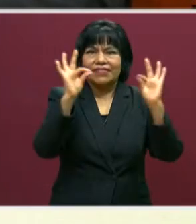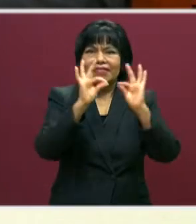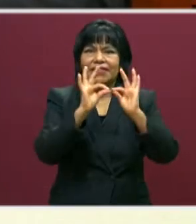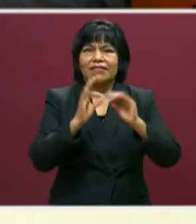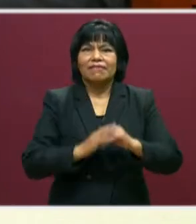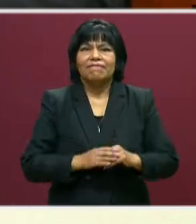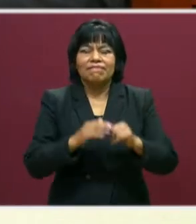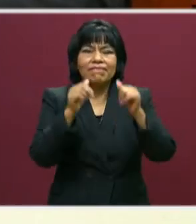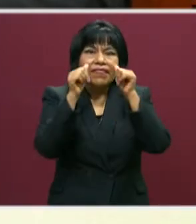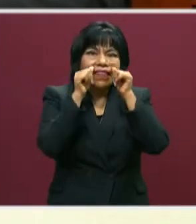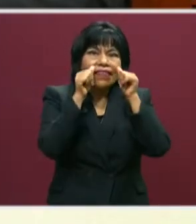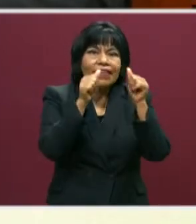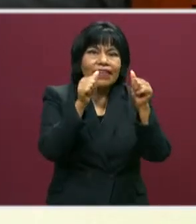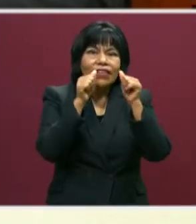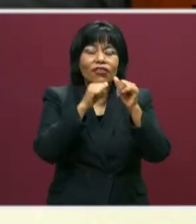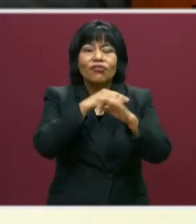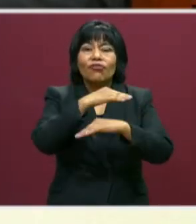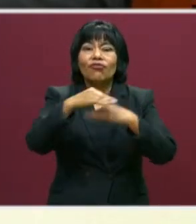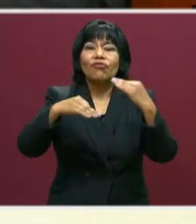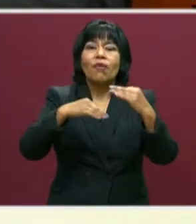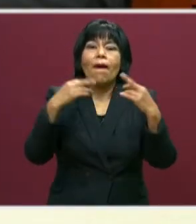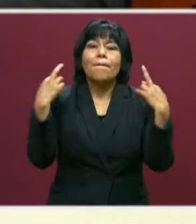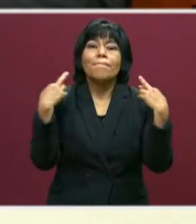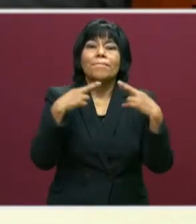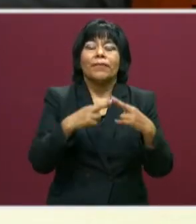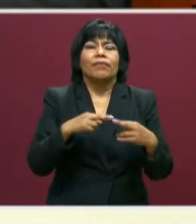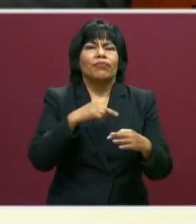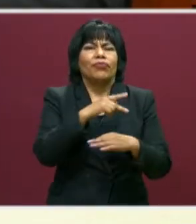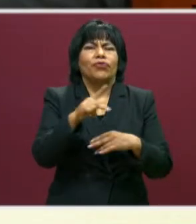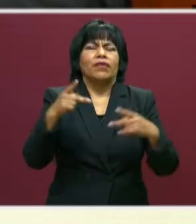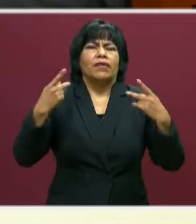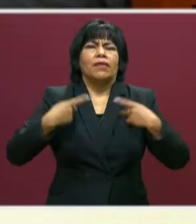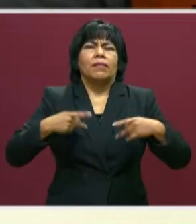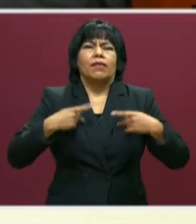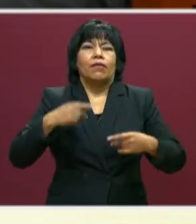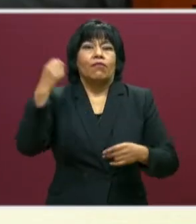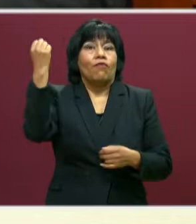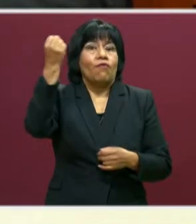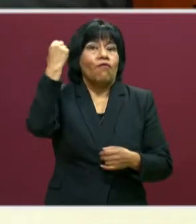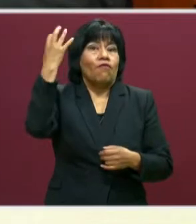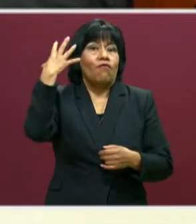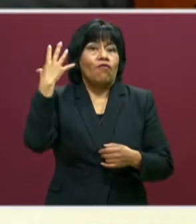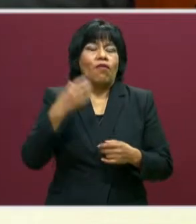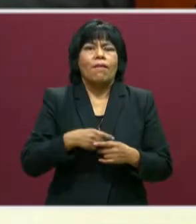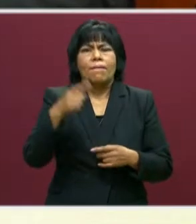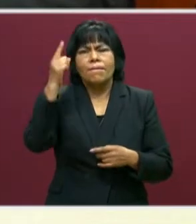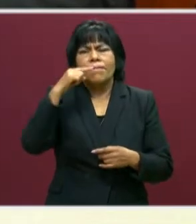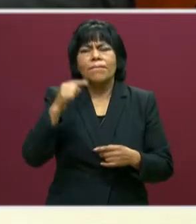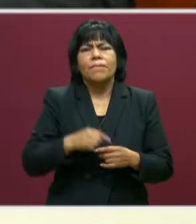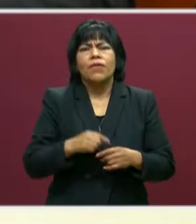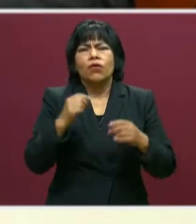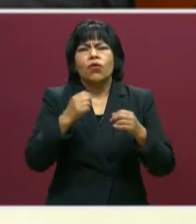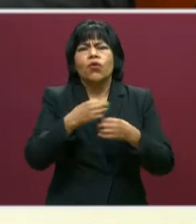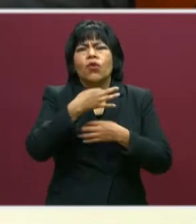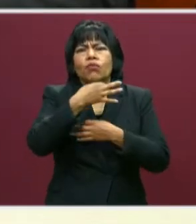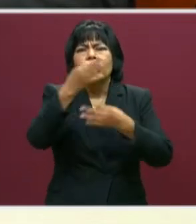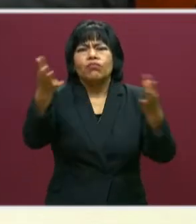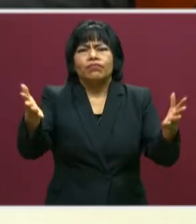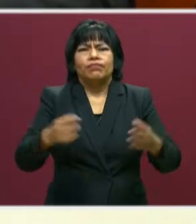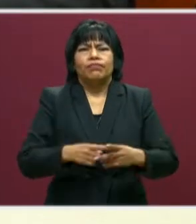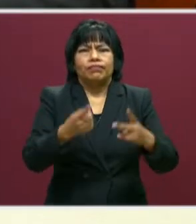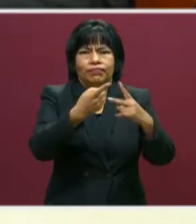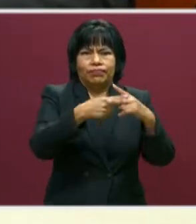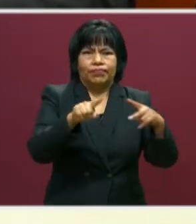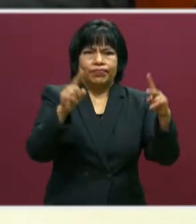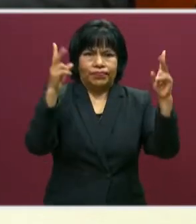poner muchísima atención, todos los docentes y el público en general. Este es un foro para difundir esto que nos va a comentar. Vamos a comenzar